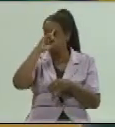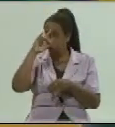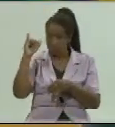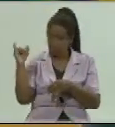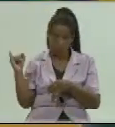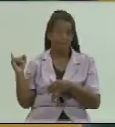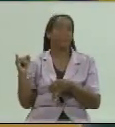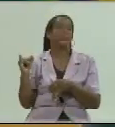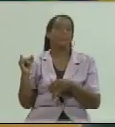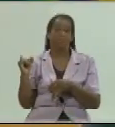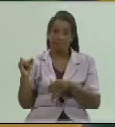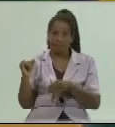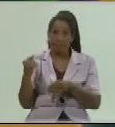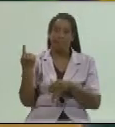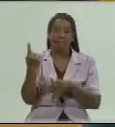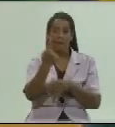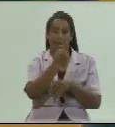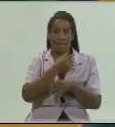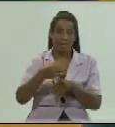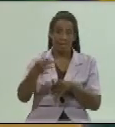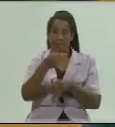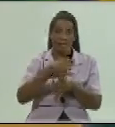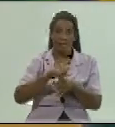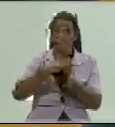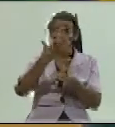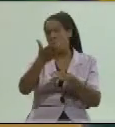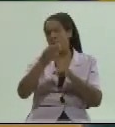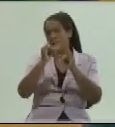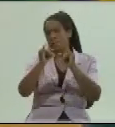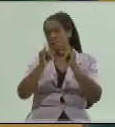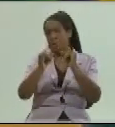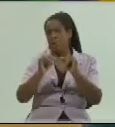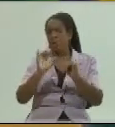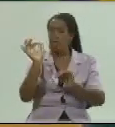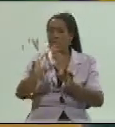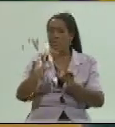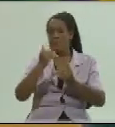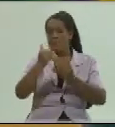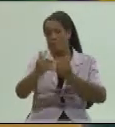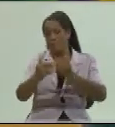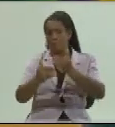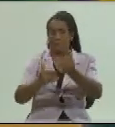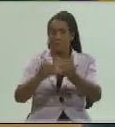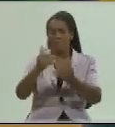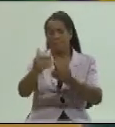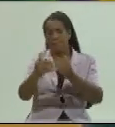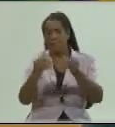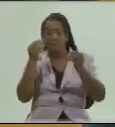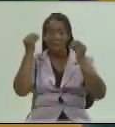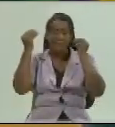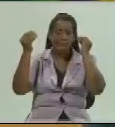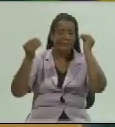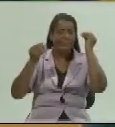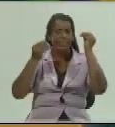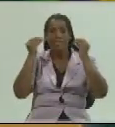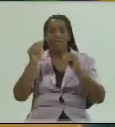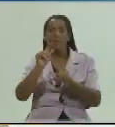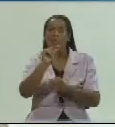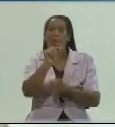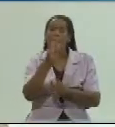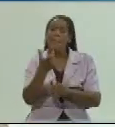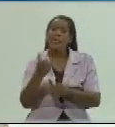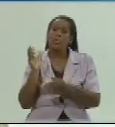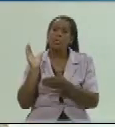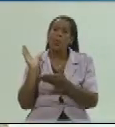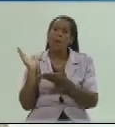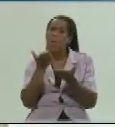mercados en cada territorio que se informará posteriormente todavía estamos en la valoración de algunas instalaciones y demás los precios de acopio